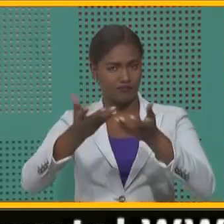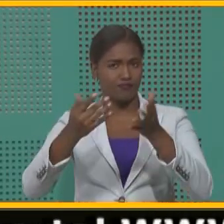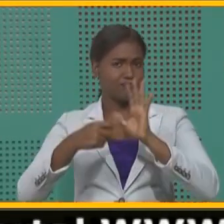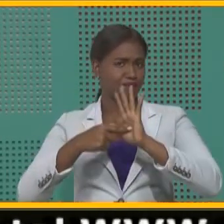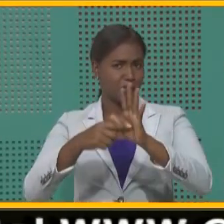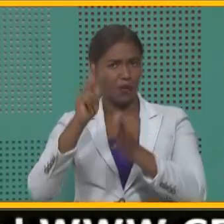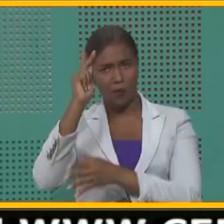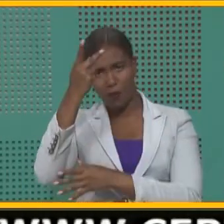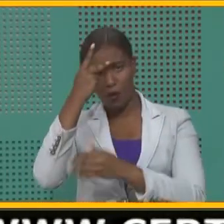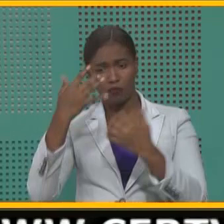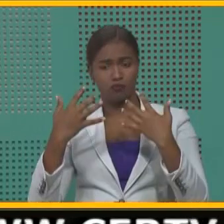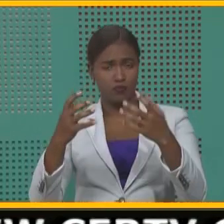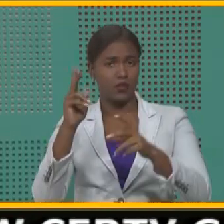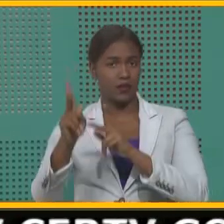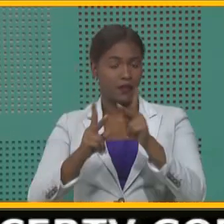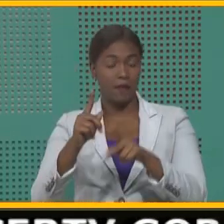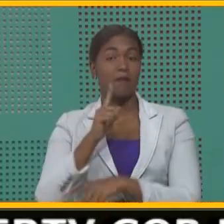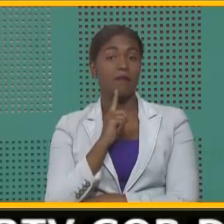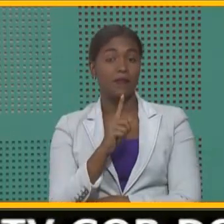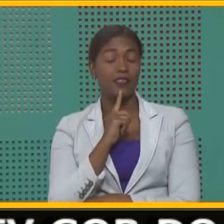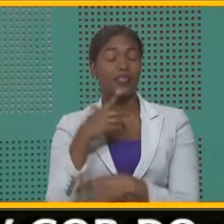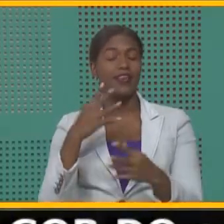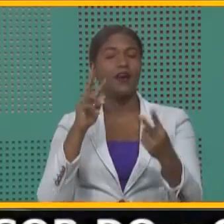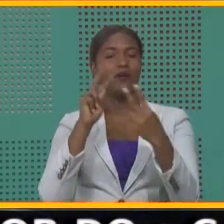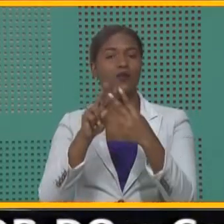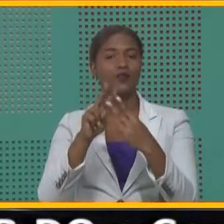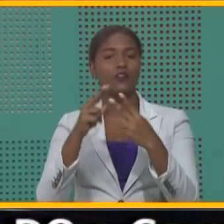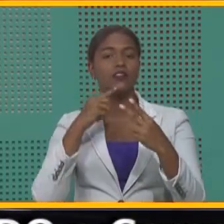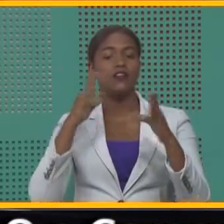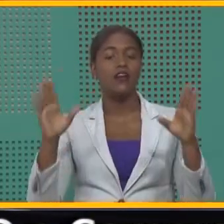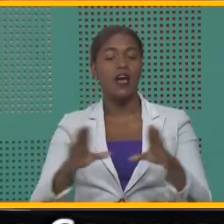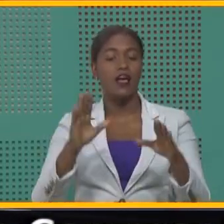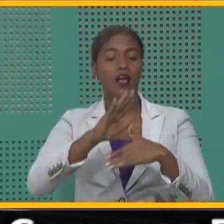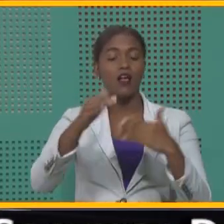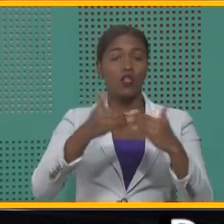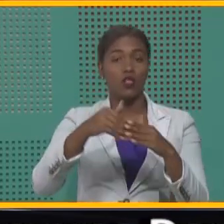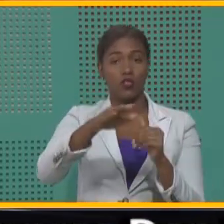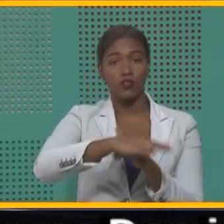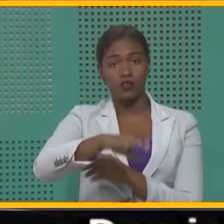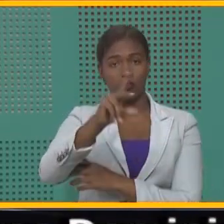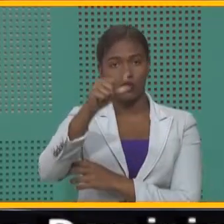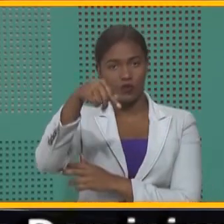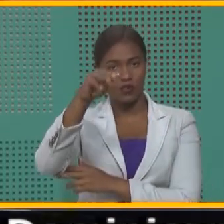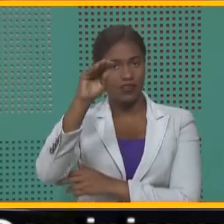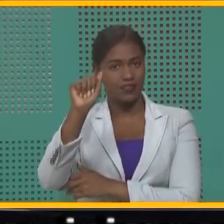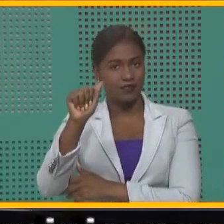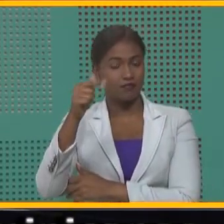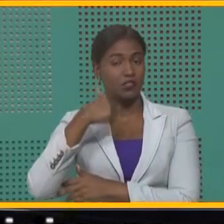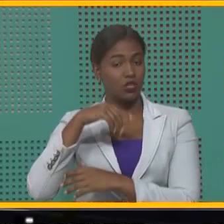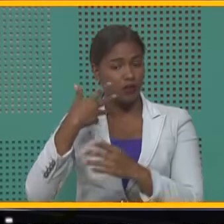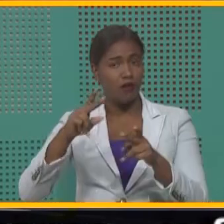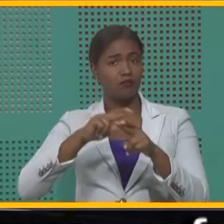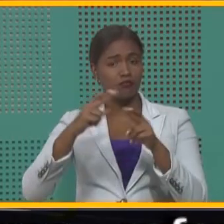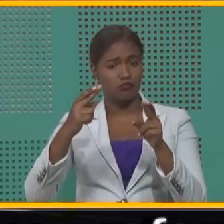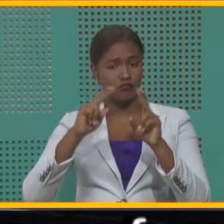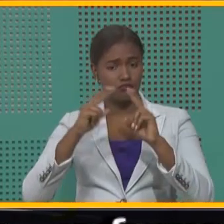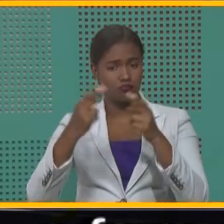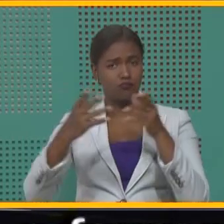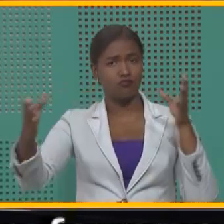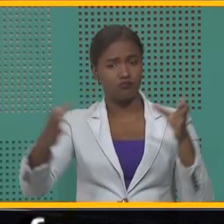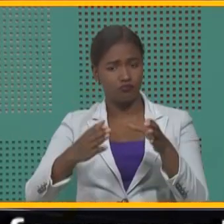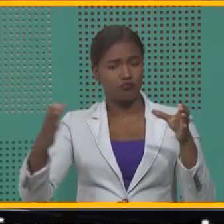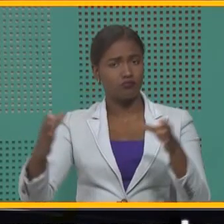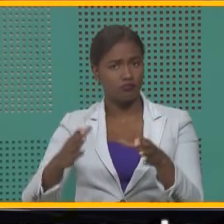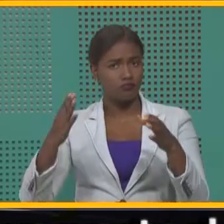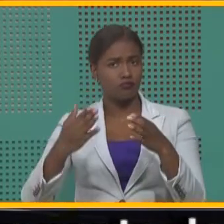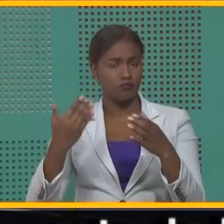Bueno, es público realmente, pero ya se va a conocer lo que se va a hacer con el Duquesa. Ya tienen ya la solución, ya nos hemos reunido varias veces. Ha habido reunión